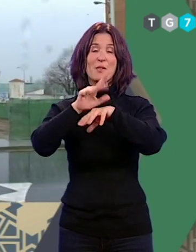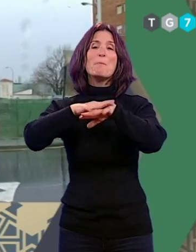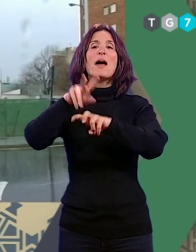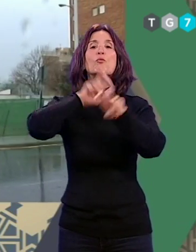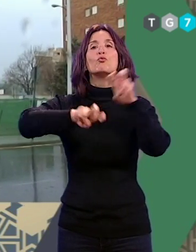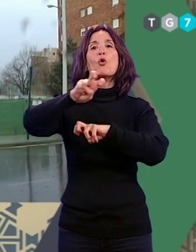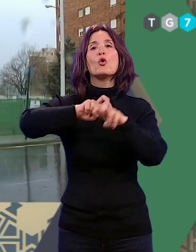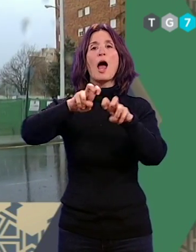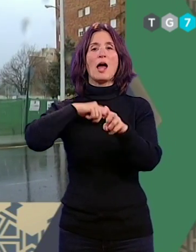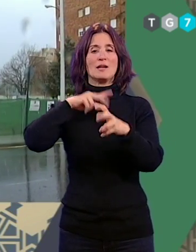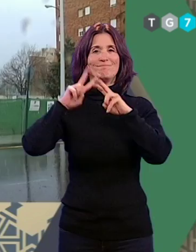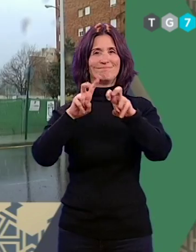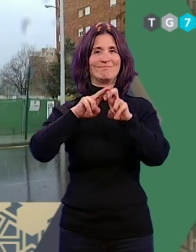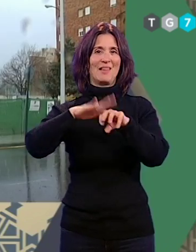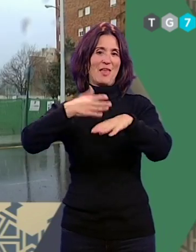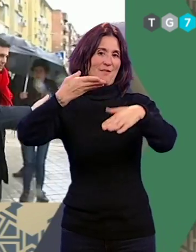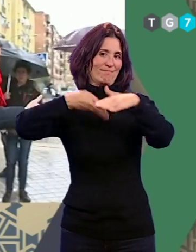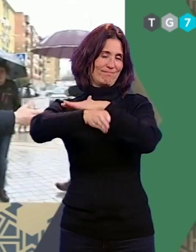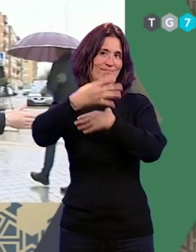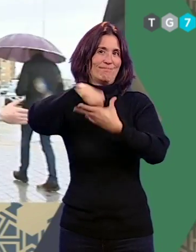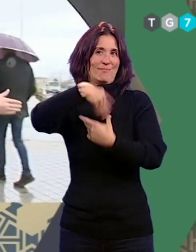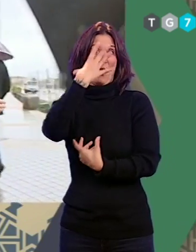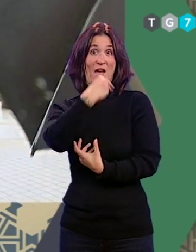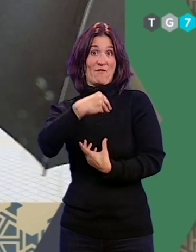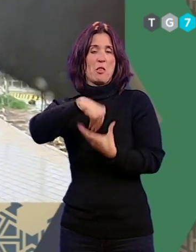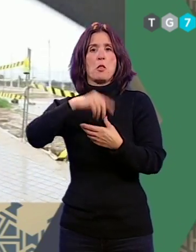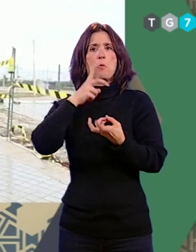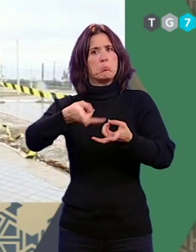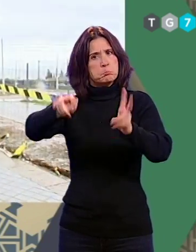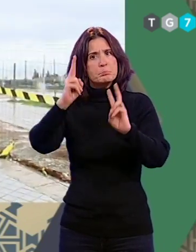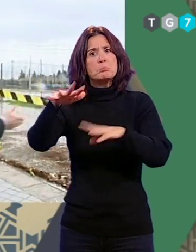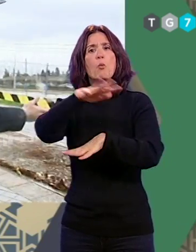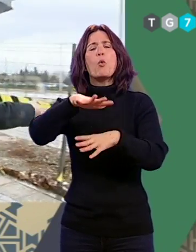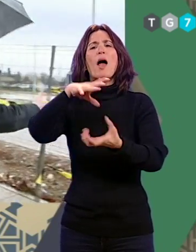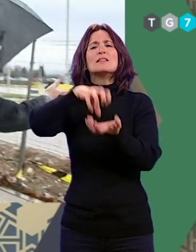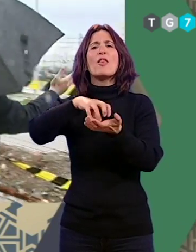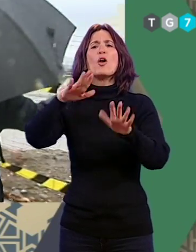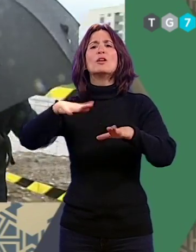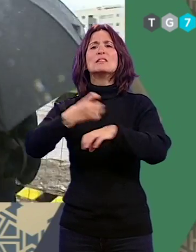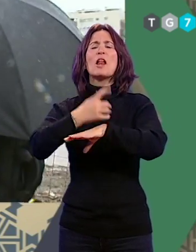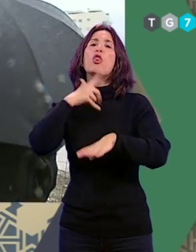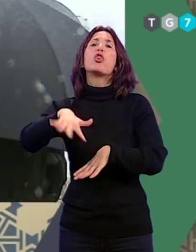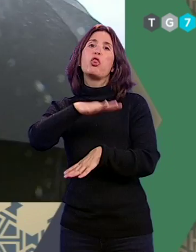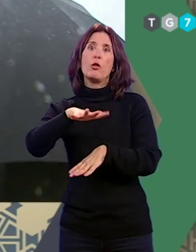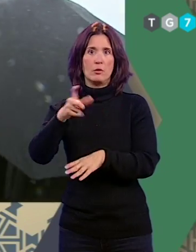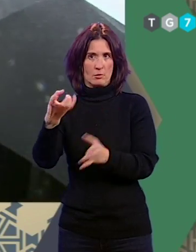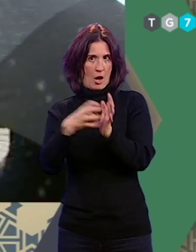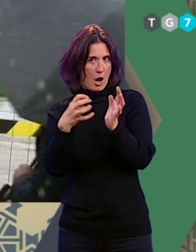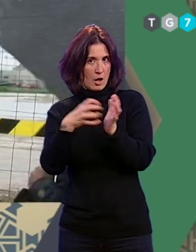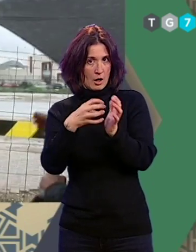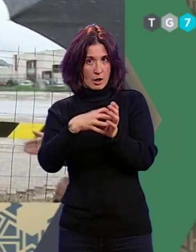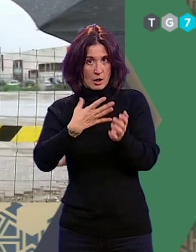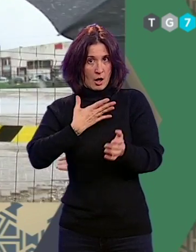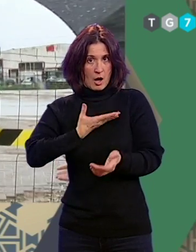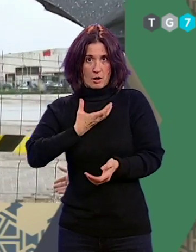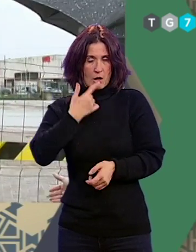integración de la AVE en Granada, habría la posibilidad a cualquier alternativa para la ubicación de la estación del tren en la ciudad. El alcalde Cuenca ha expuesto